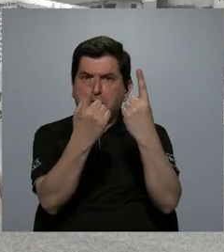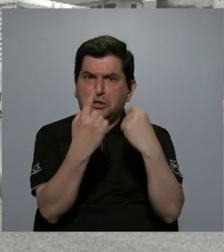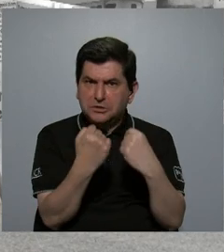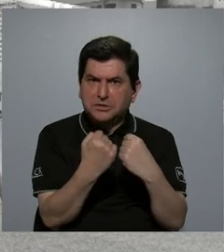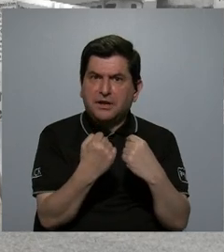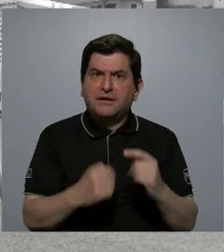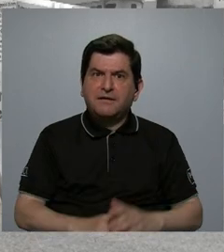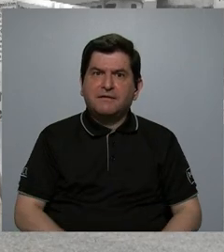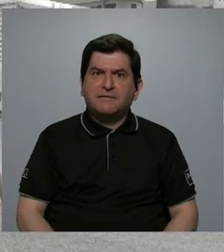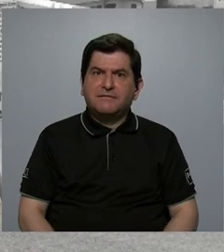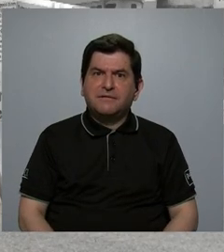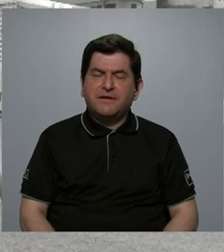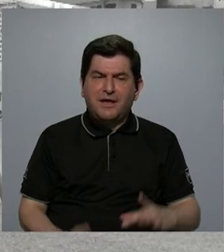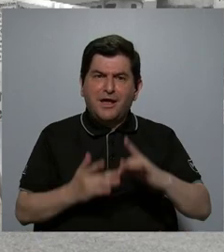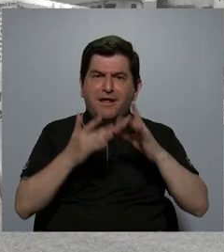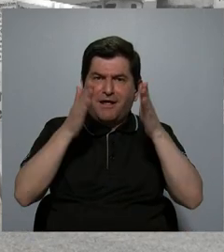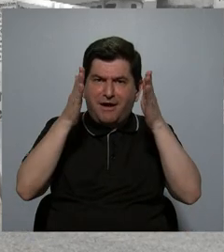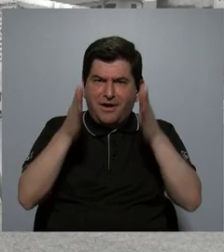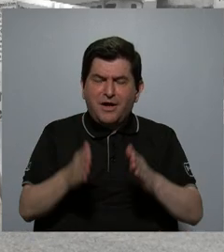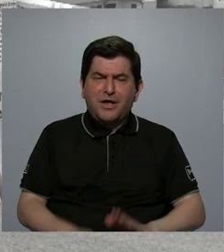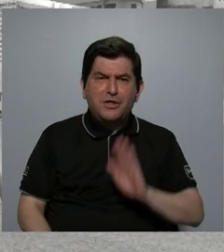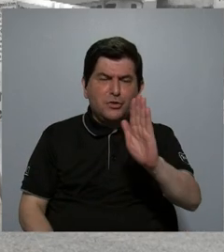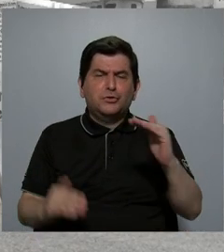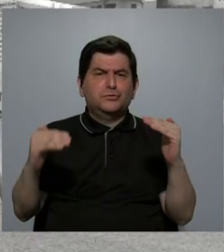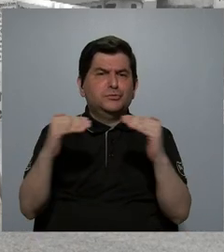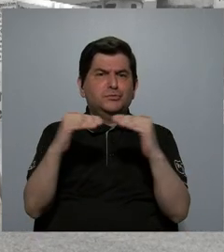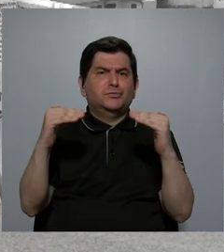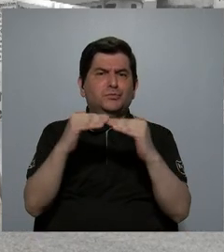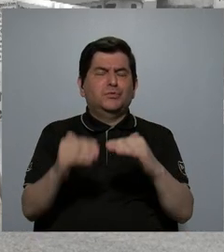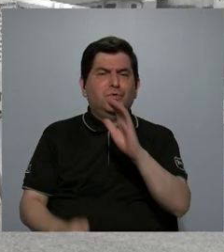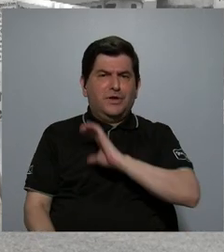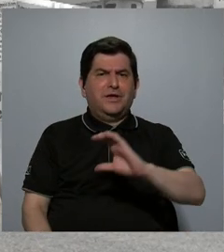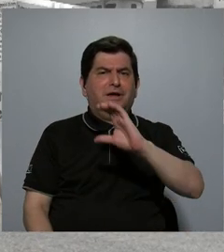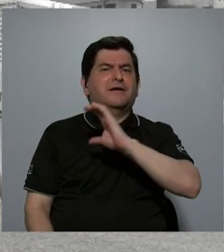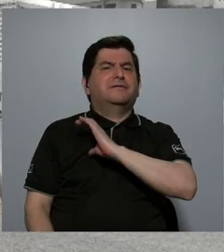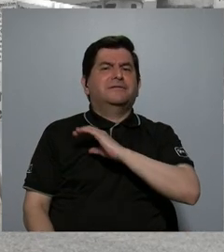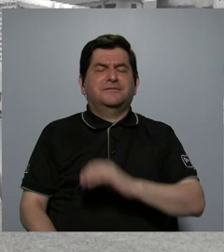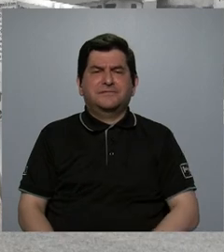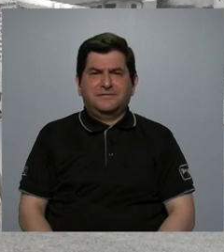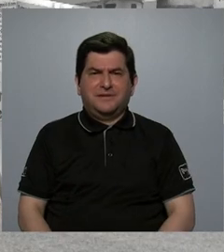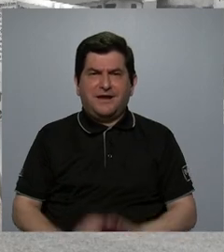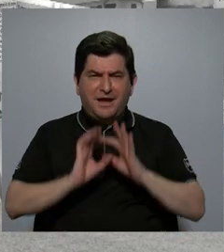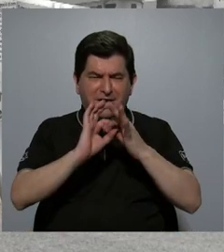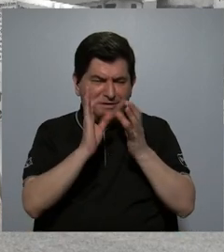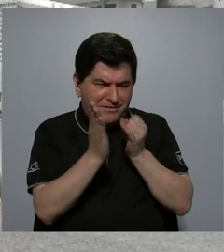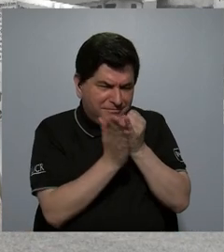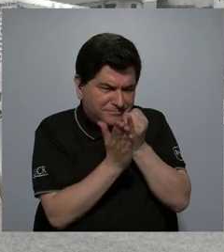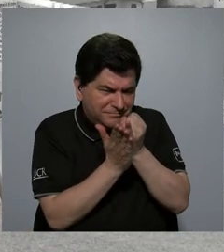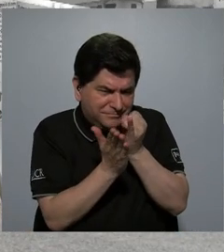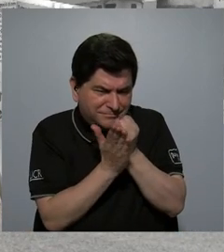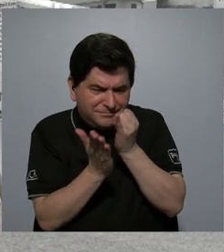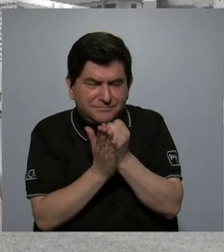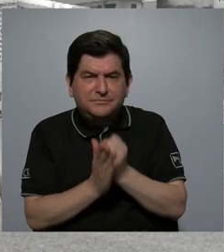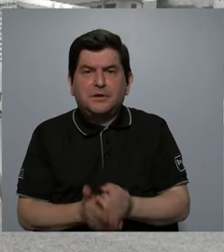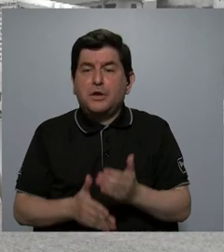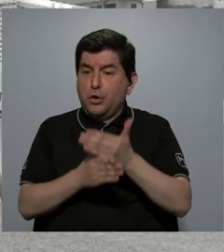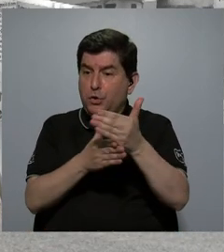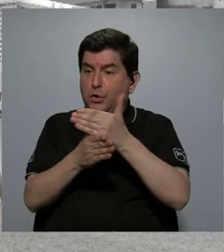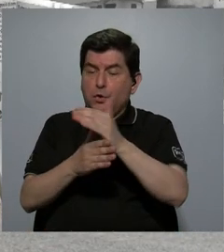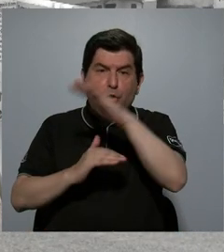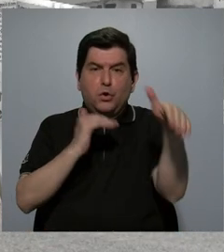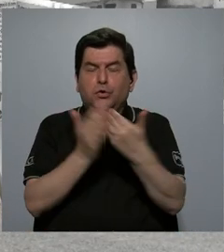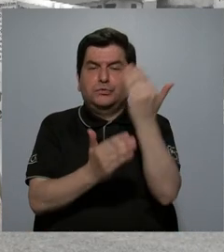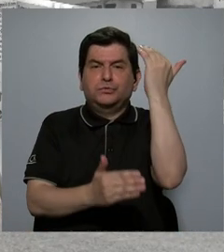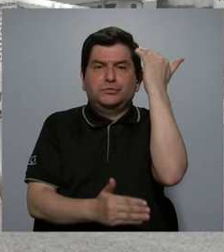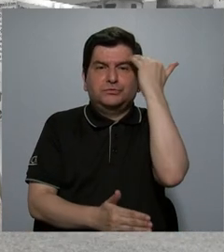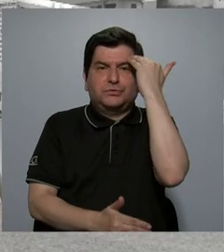especialistas de la categoría suya en cuanto a investigación, para compartir todo